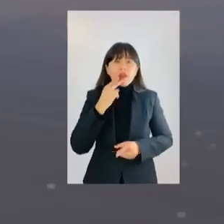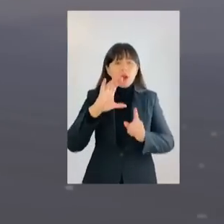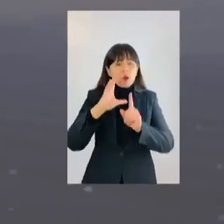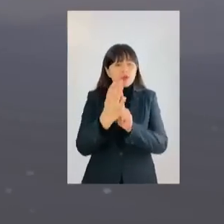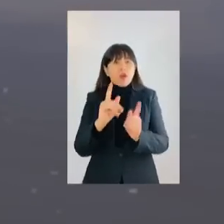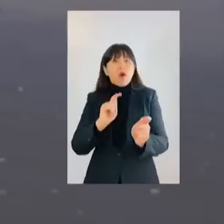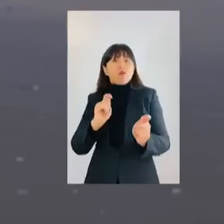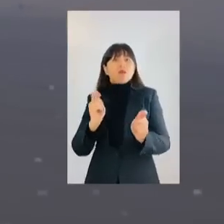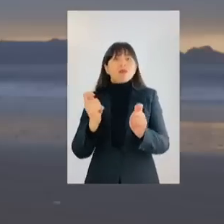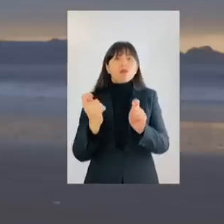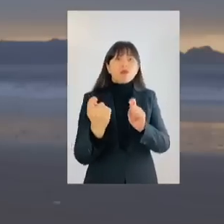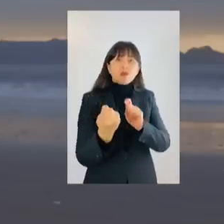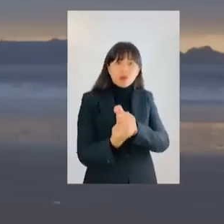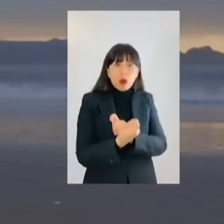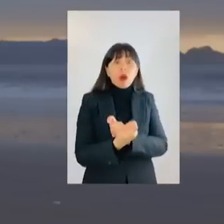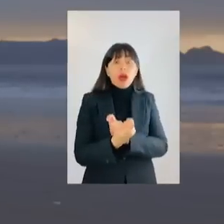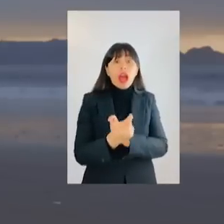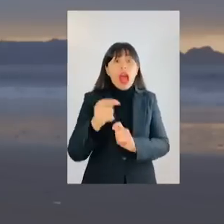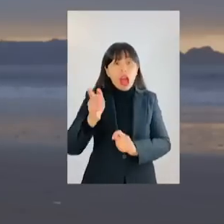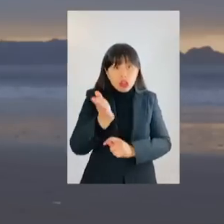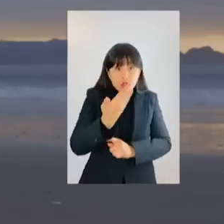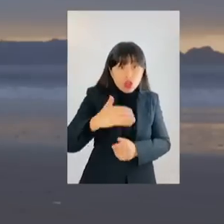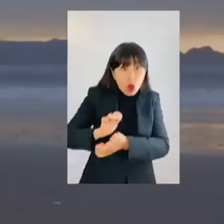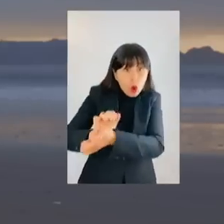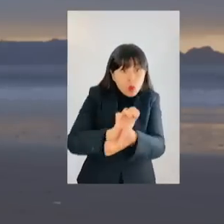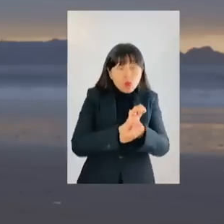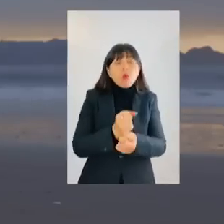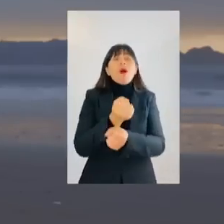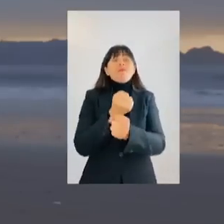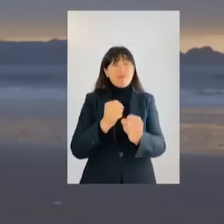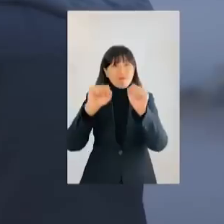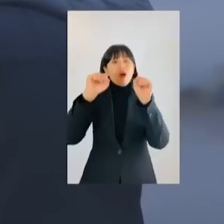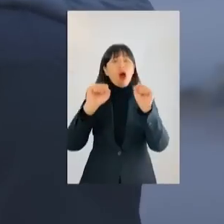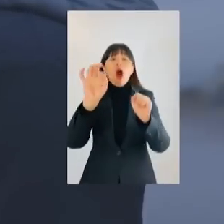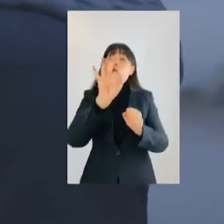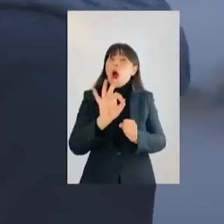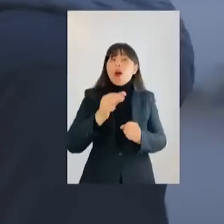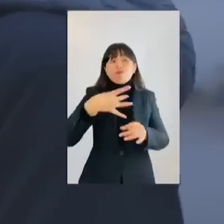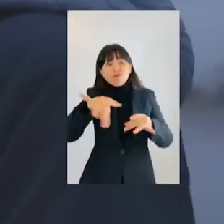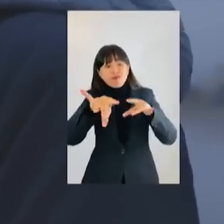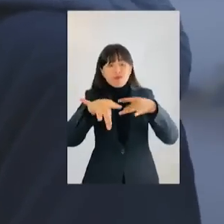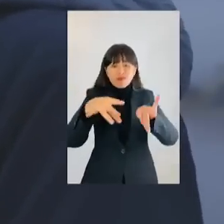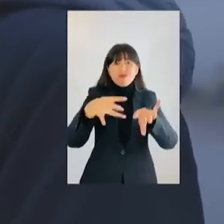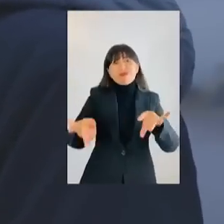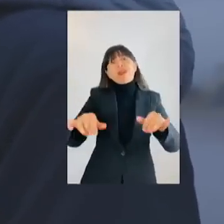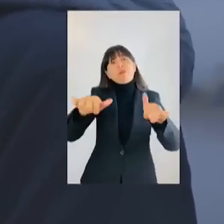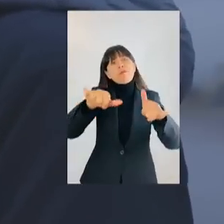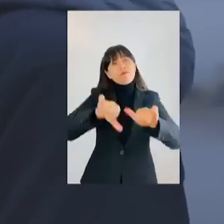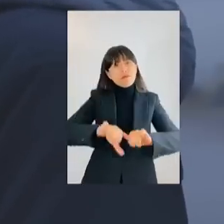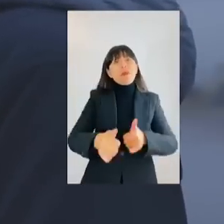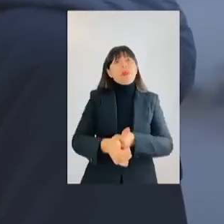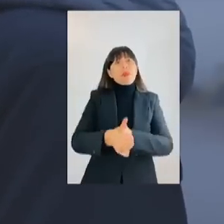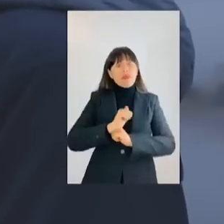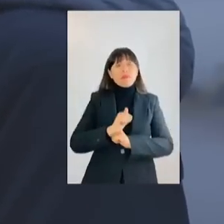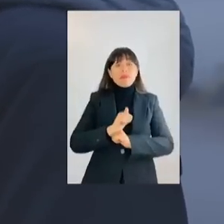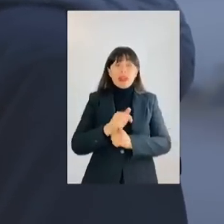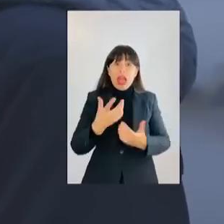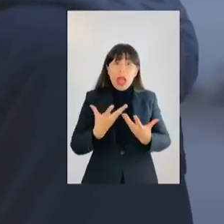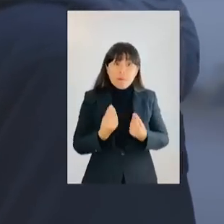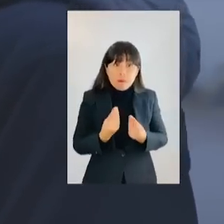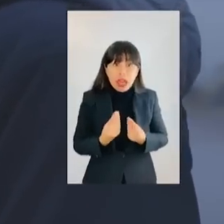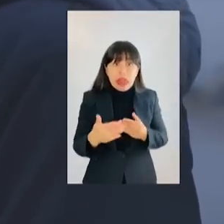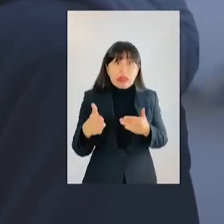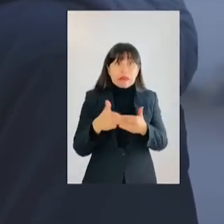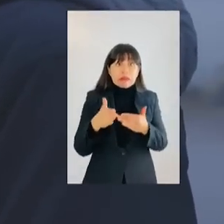gran cambio cultural. Aquí nos salvamos juntos o nos hundimos por separado. Que el miedo no nos detenga. Sería